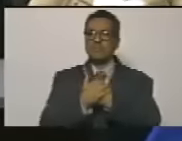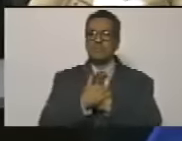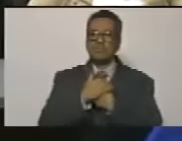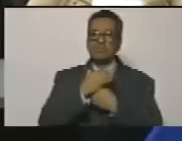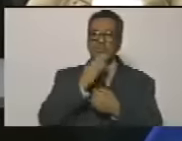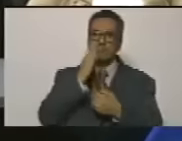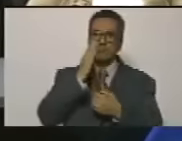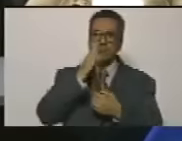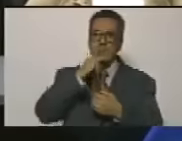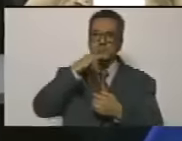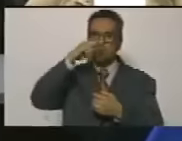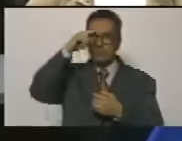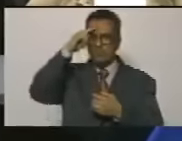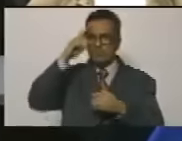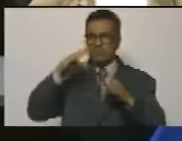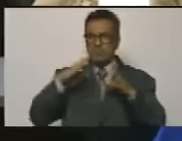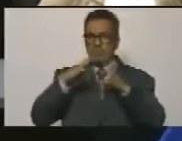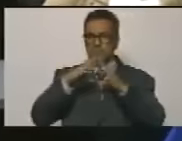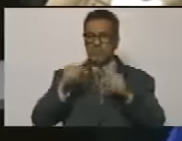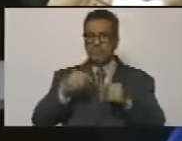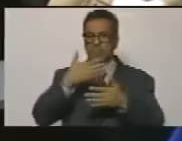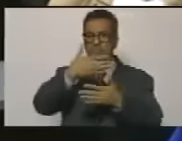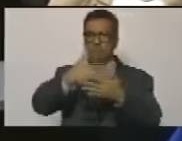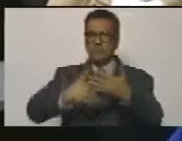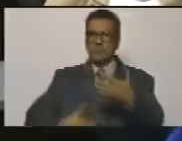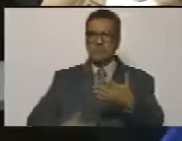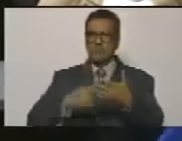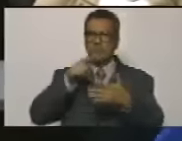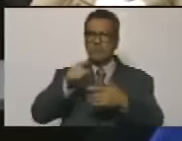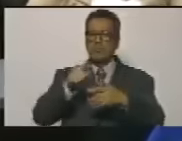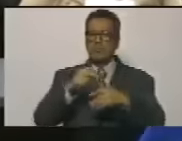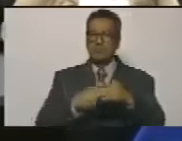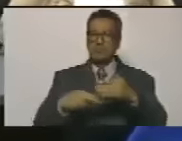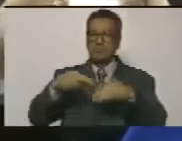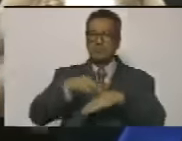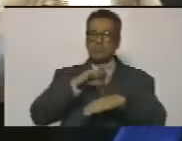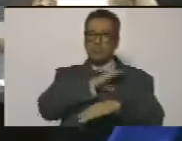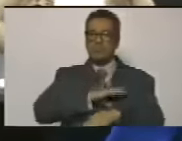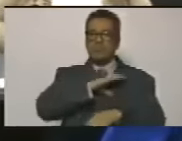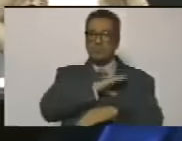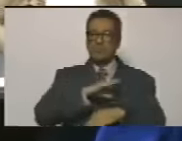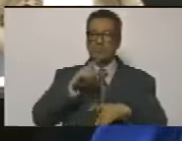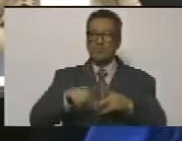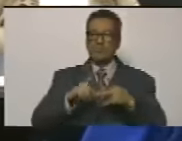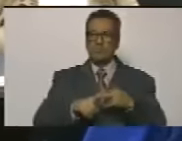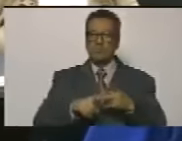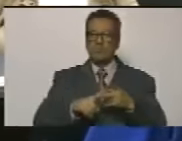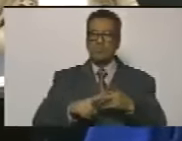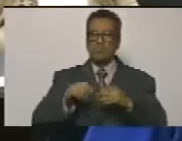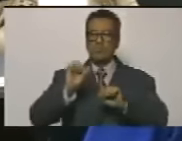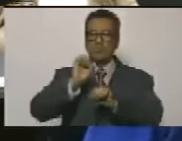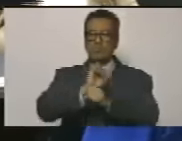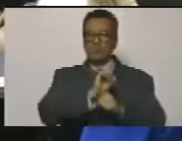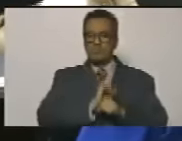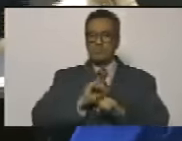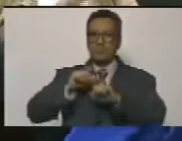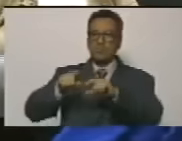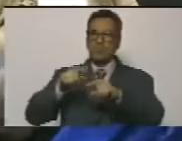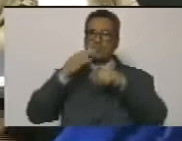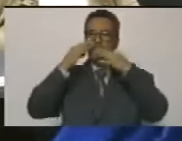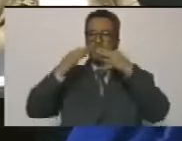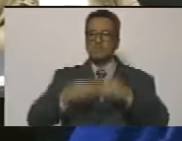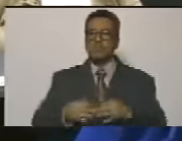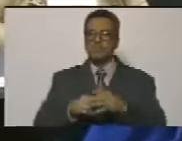y todo el informe que levantó la comisión de seguridad y de fe por la